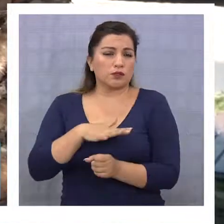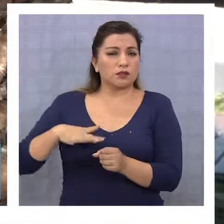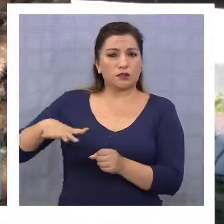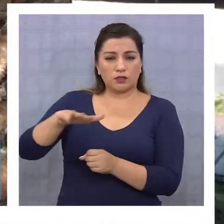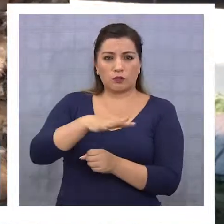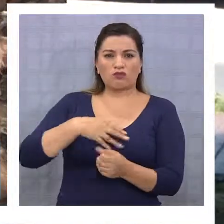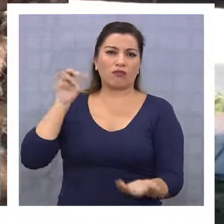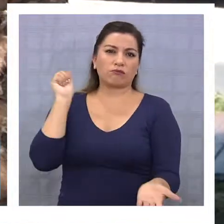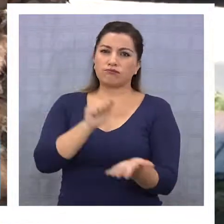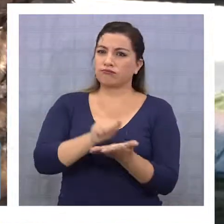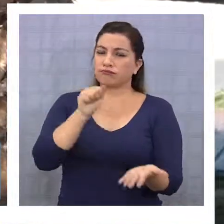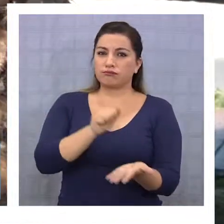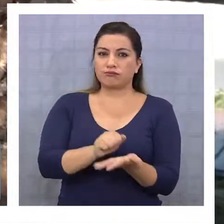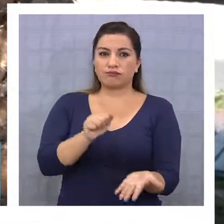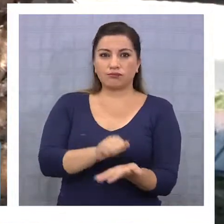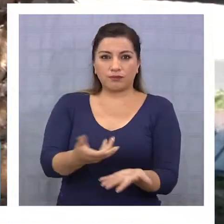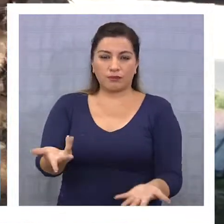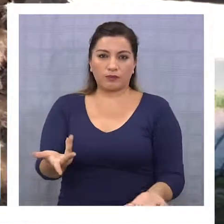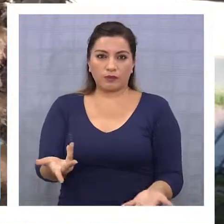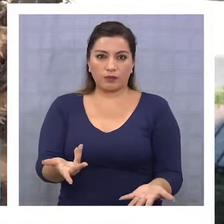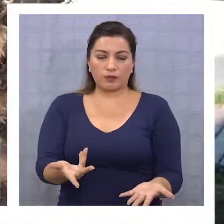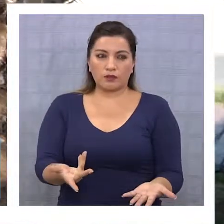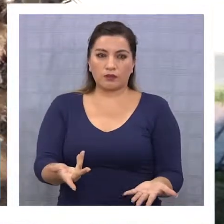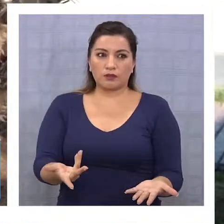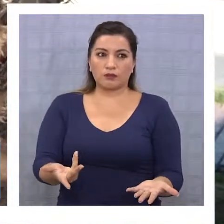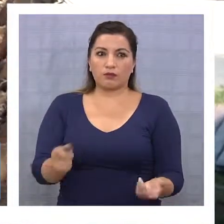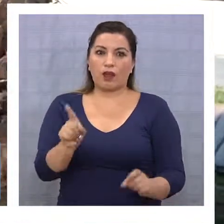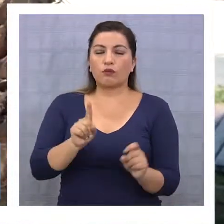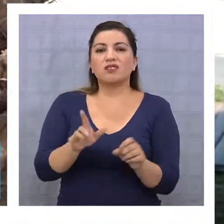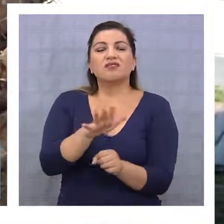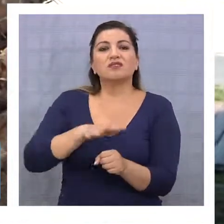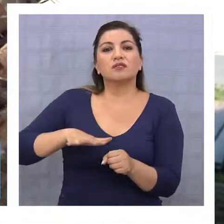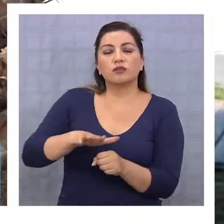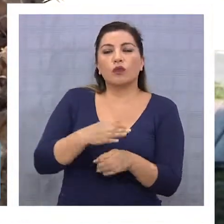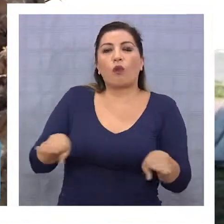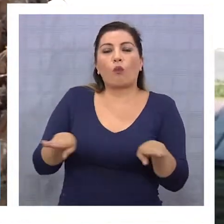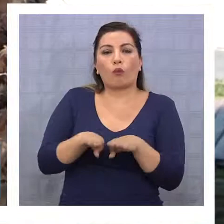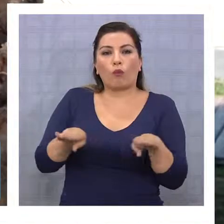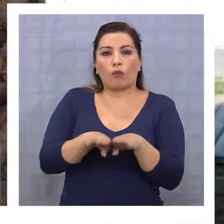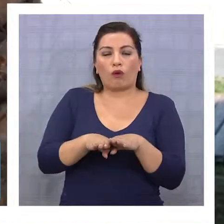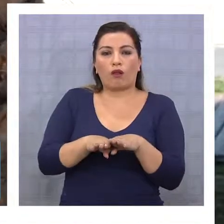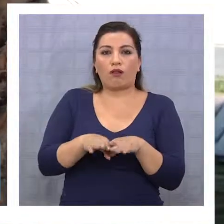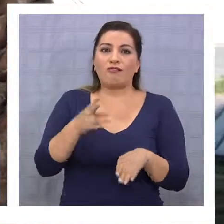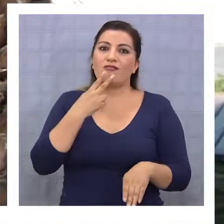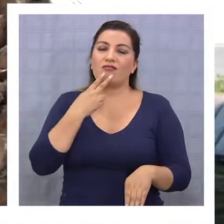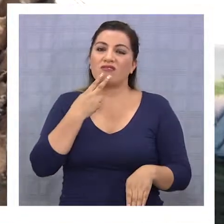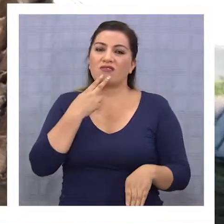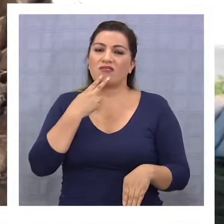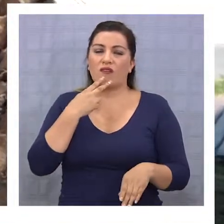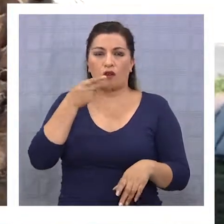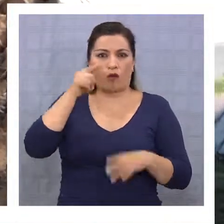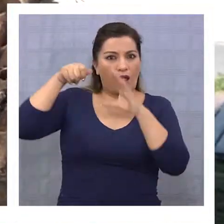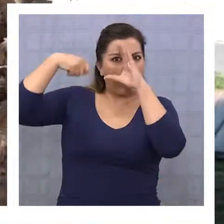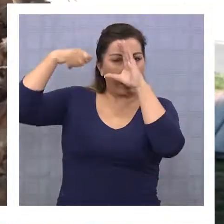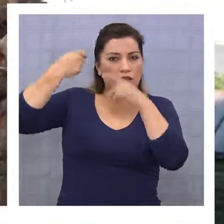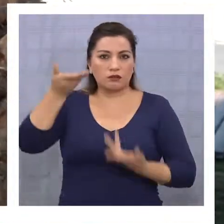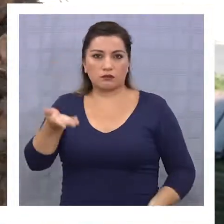digamos, de reclamos por acontecimientos similares a los que se vieron en los medios de comunicación.